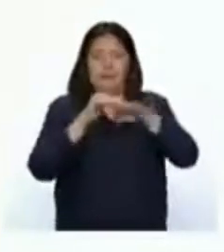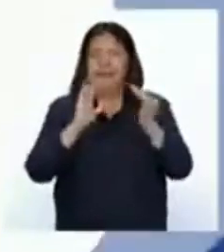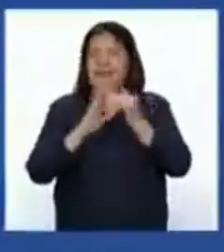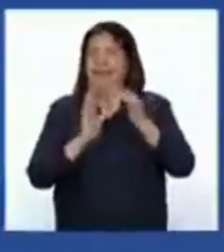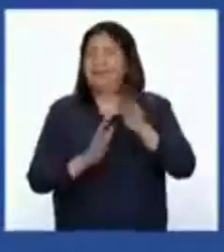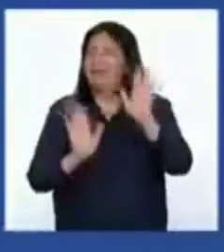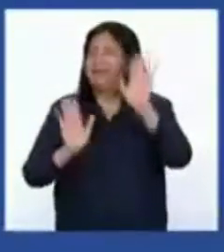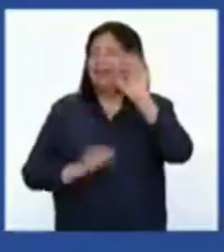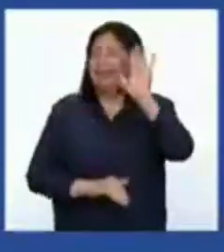vemos! ¡Chao, chao!